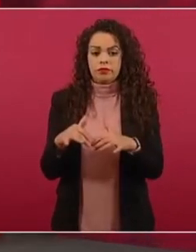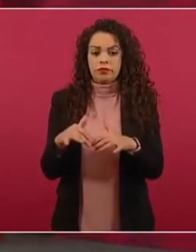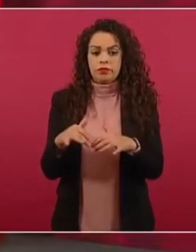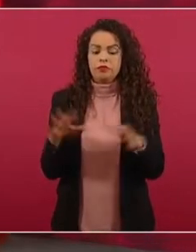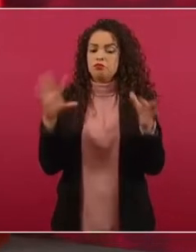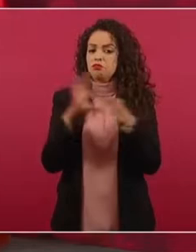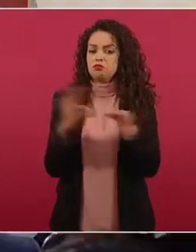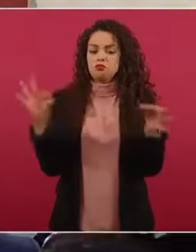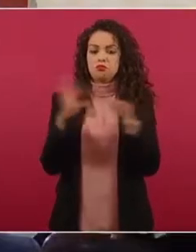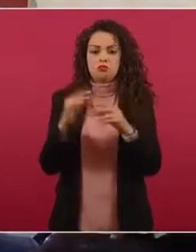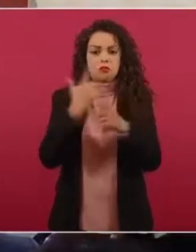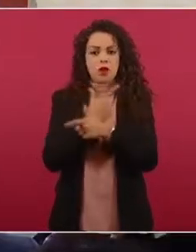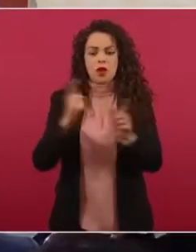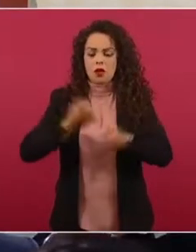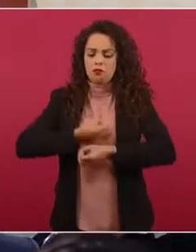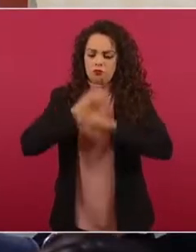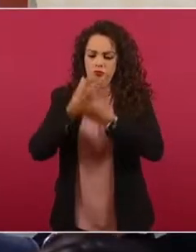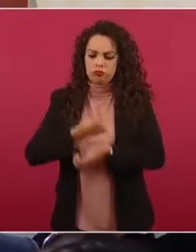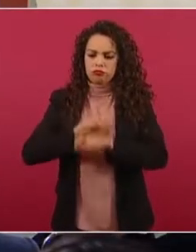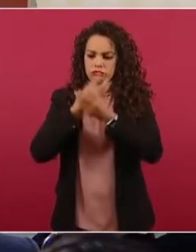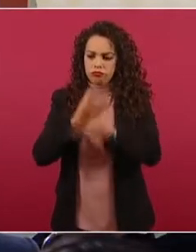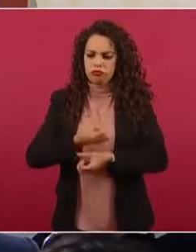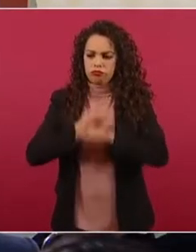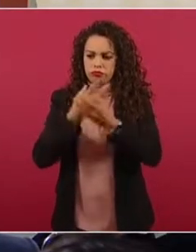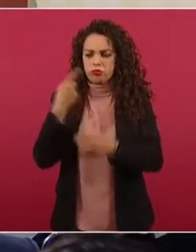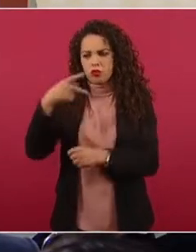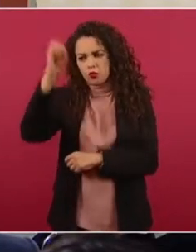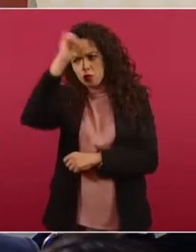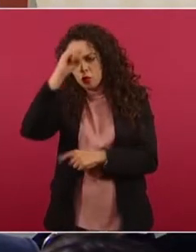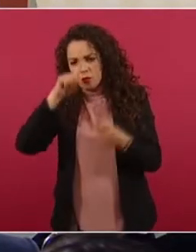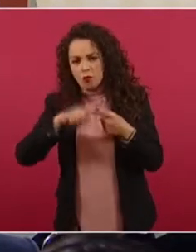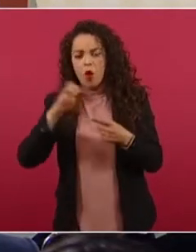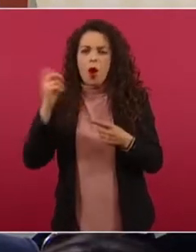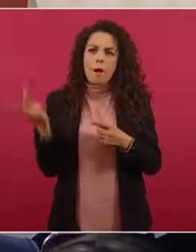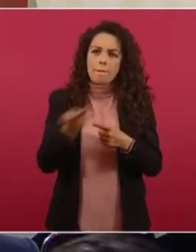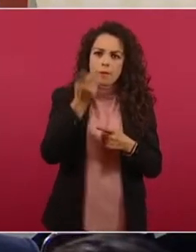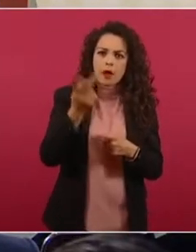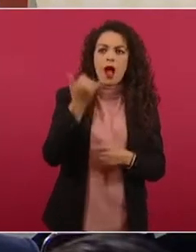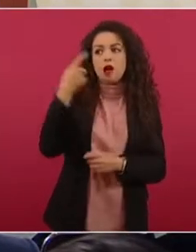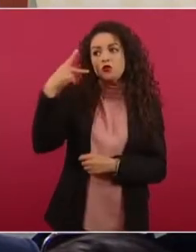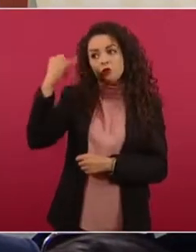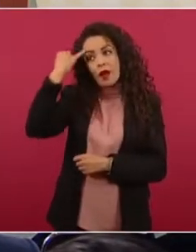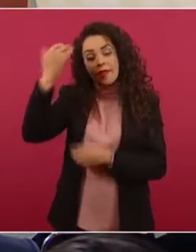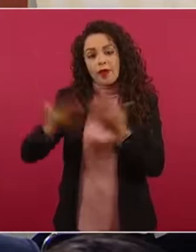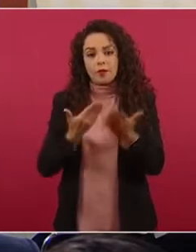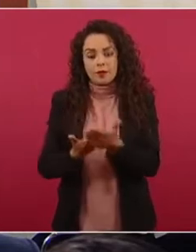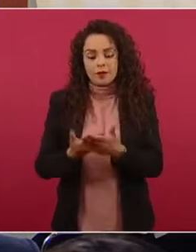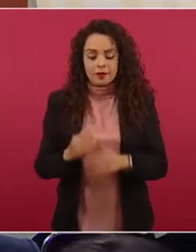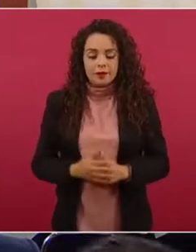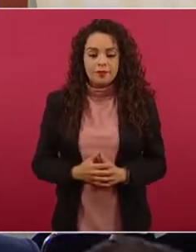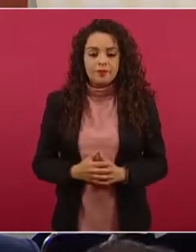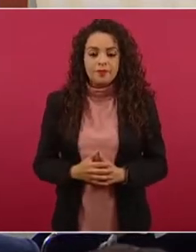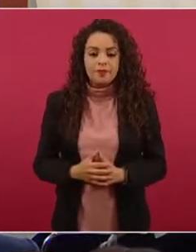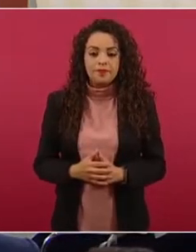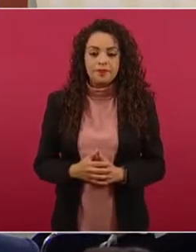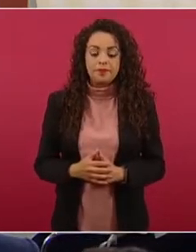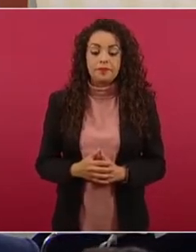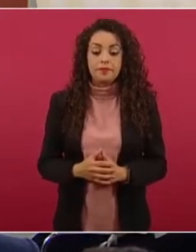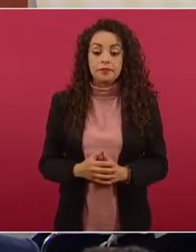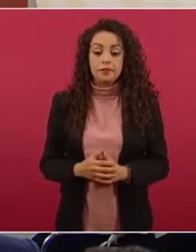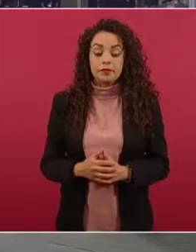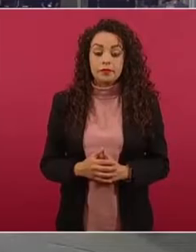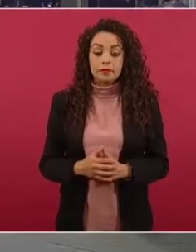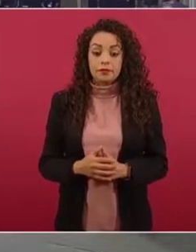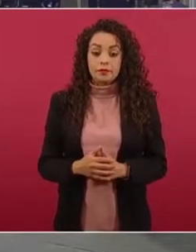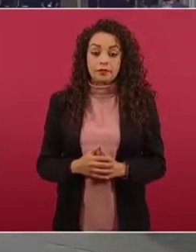libremente sus preguntas, observaciones y propuestas. Finalmente dicen que es viable esta…